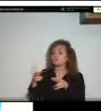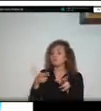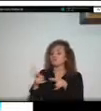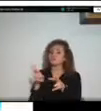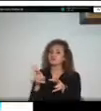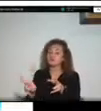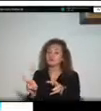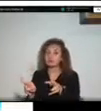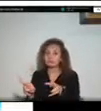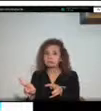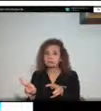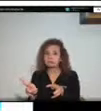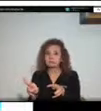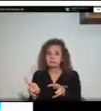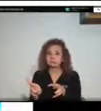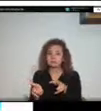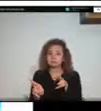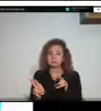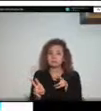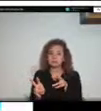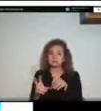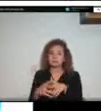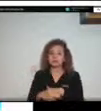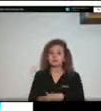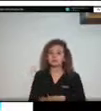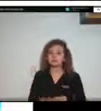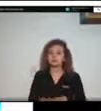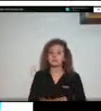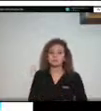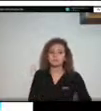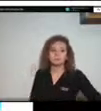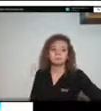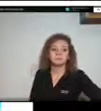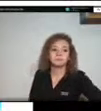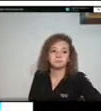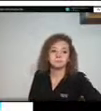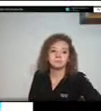largo de toda la llanura de inundación están